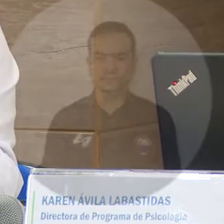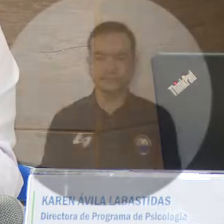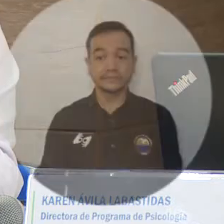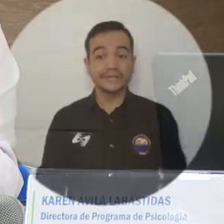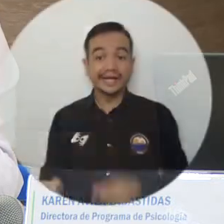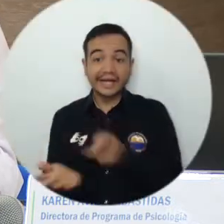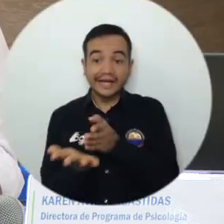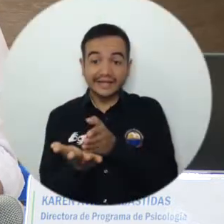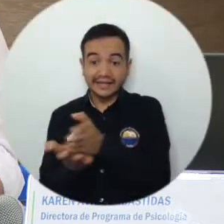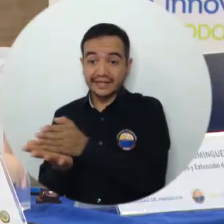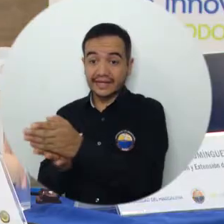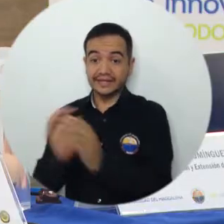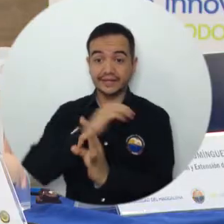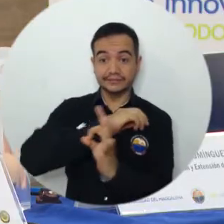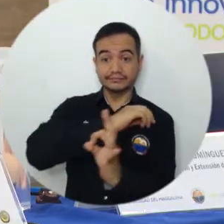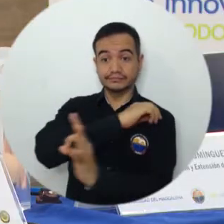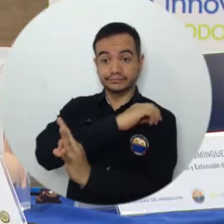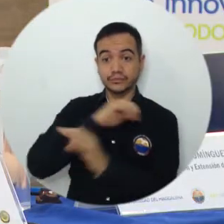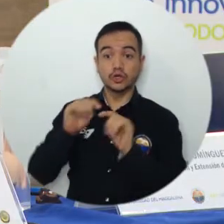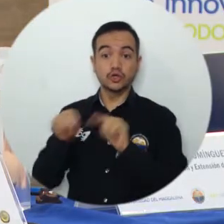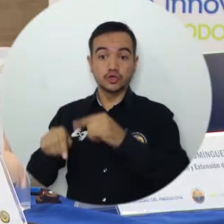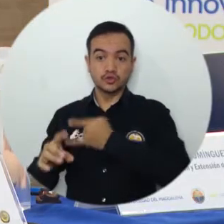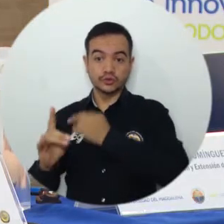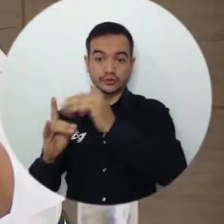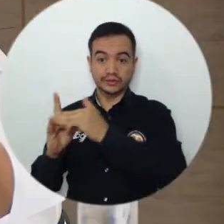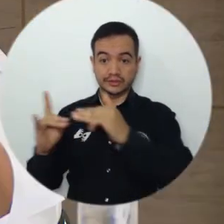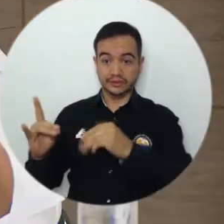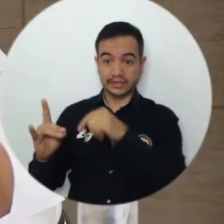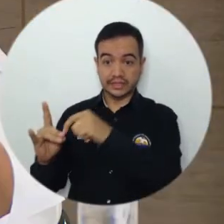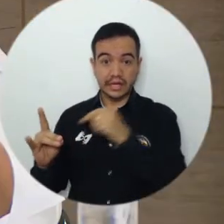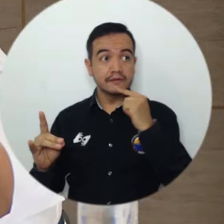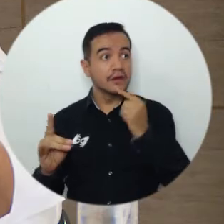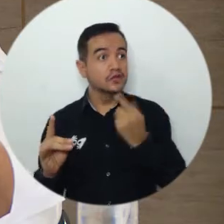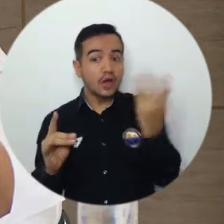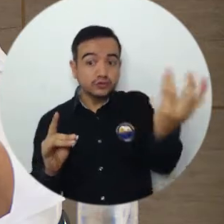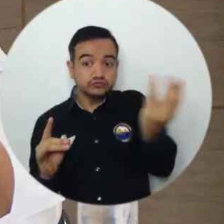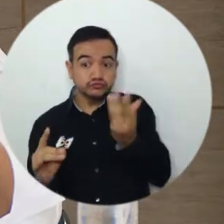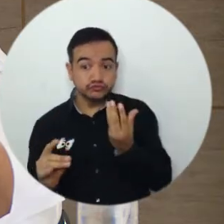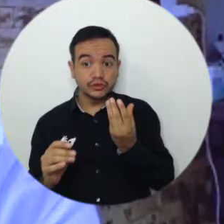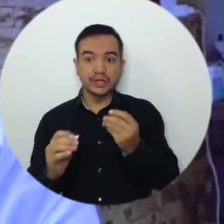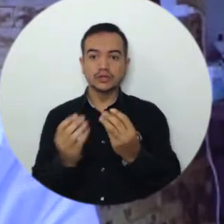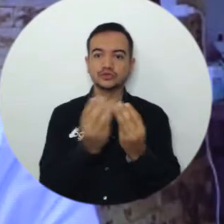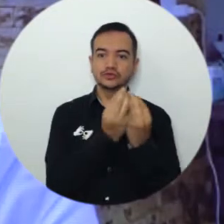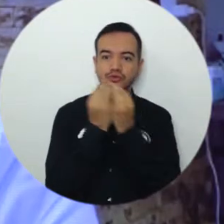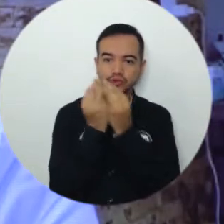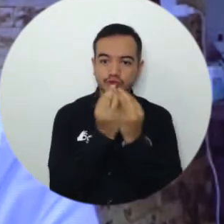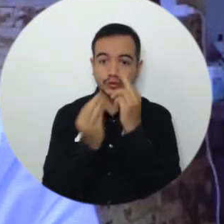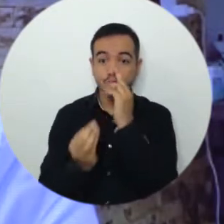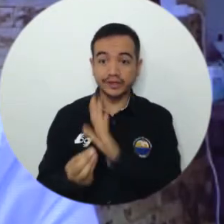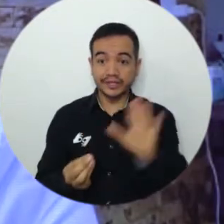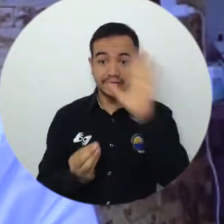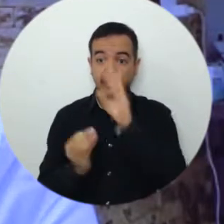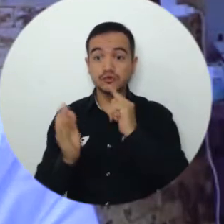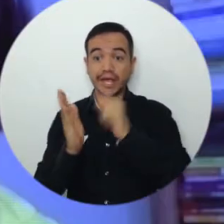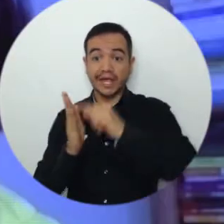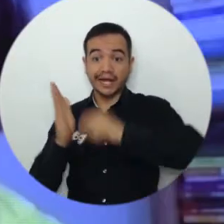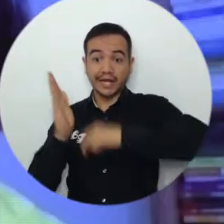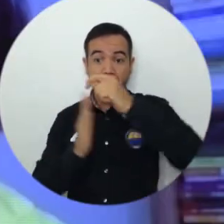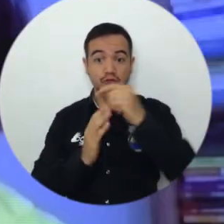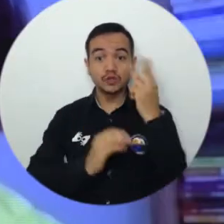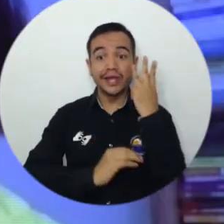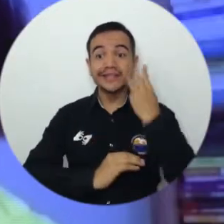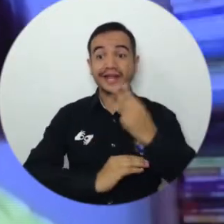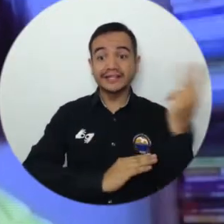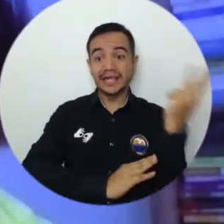Con miras hacia la acreditación en alta calidad, el programa de psicología de la Universidad de Magdalena durante tres días recibió la visita